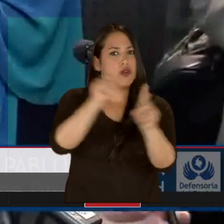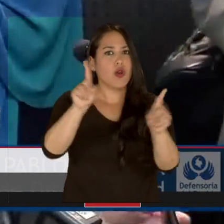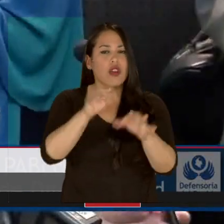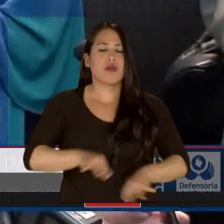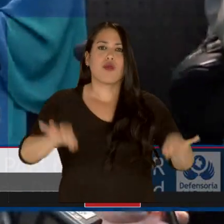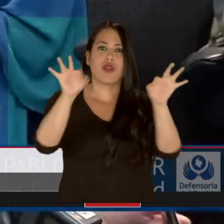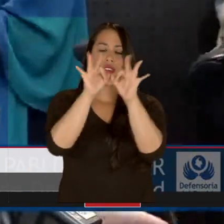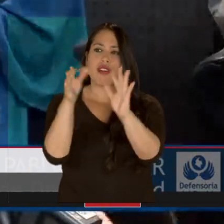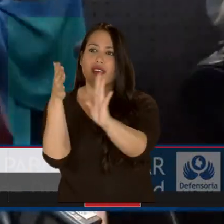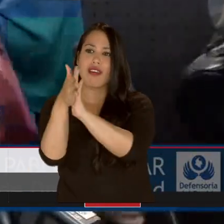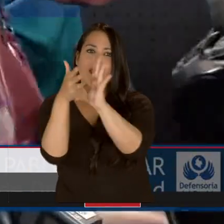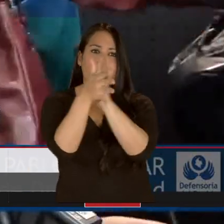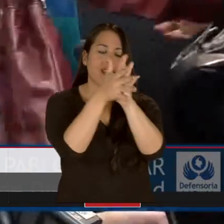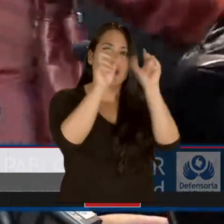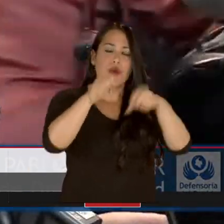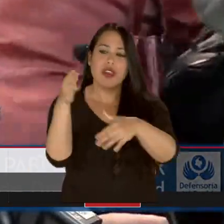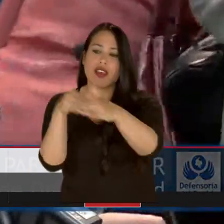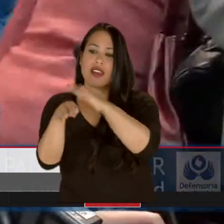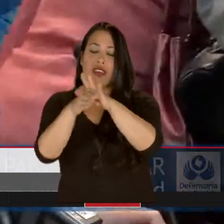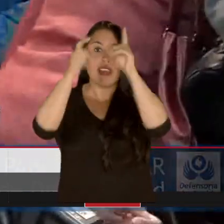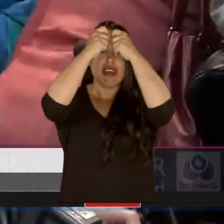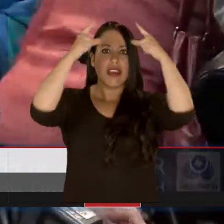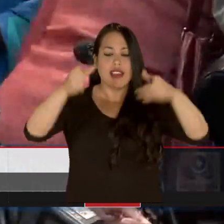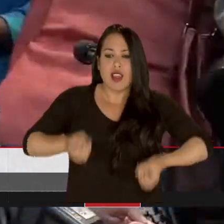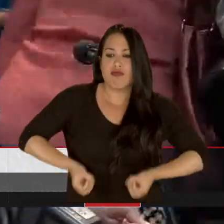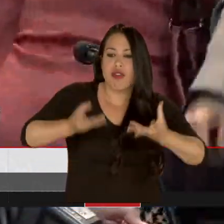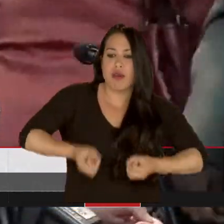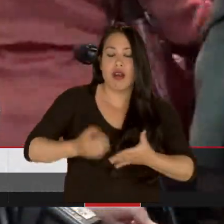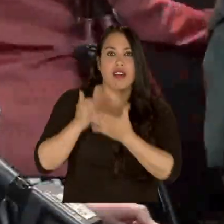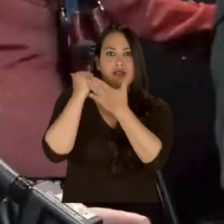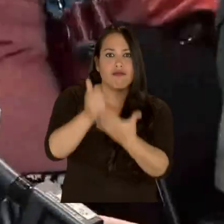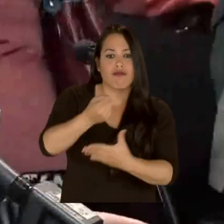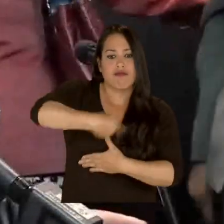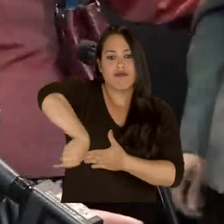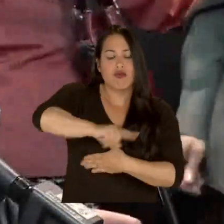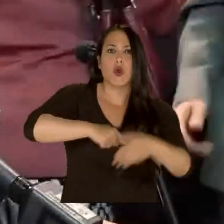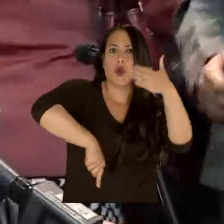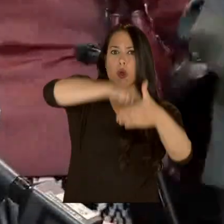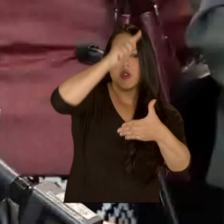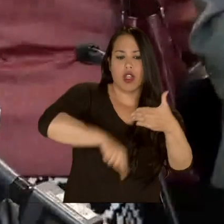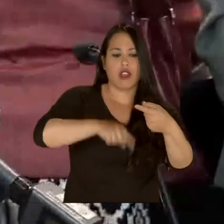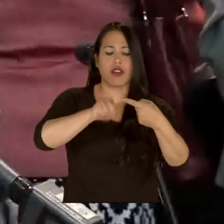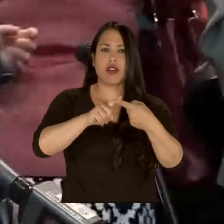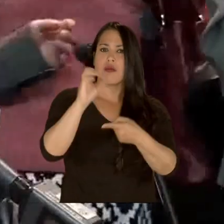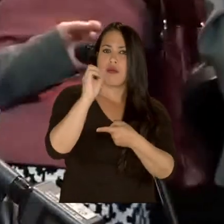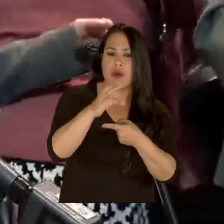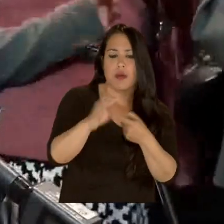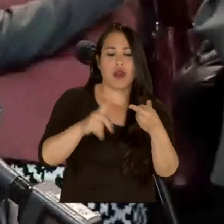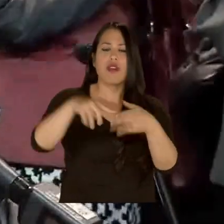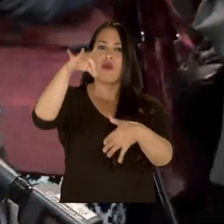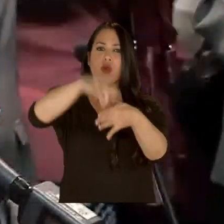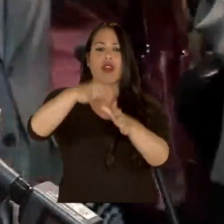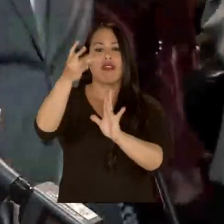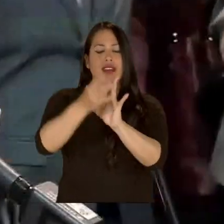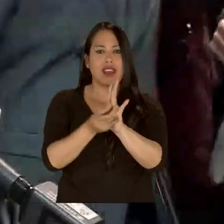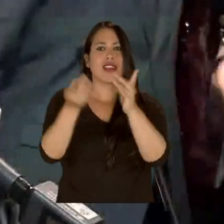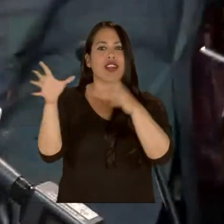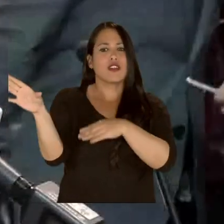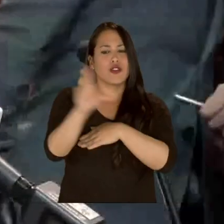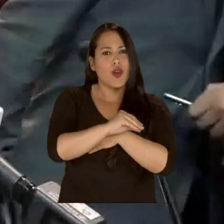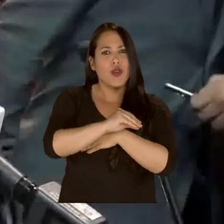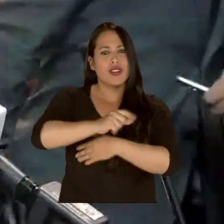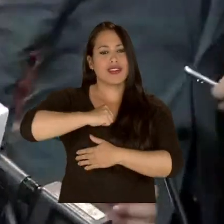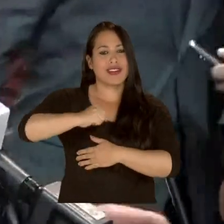no tengan muerte civil a la hora de estar interdictos, sino que el Estado le dé los apoyos para que puedan tener un contrato, una cuenta en un banco,